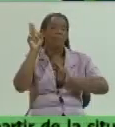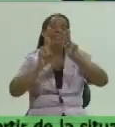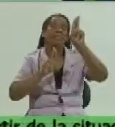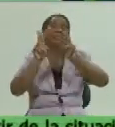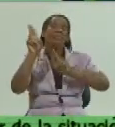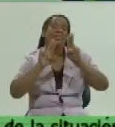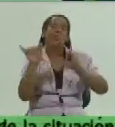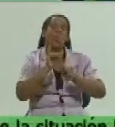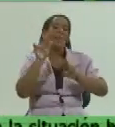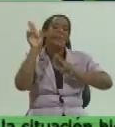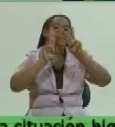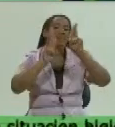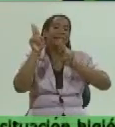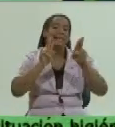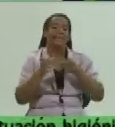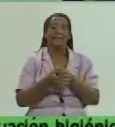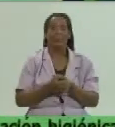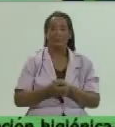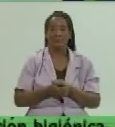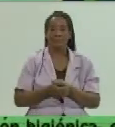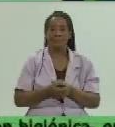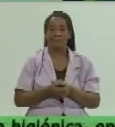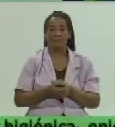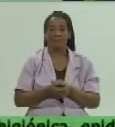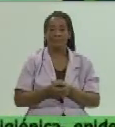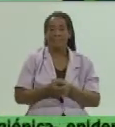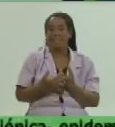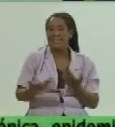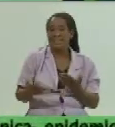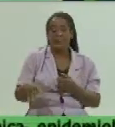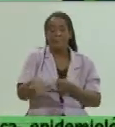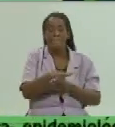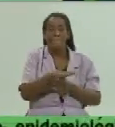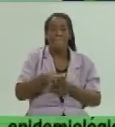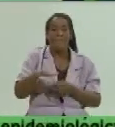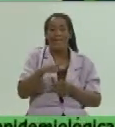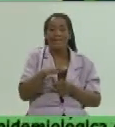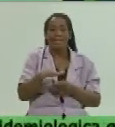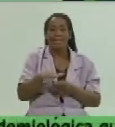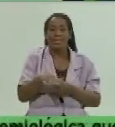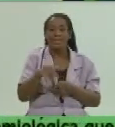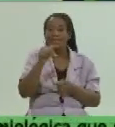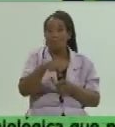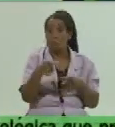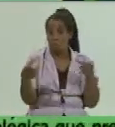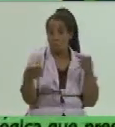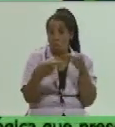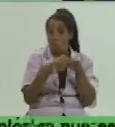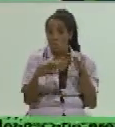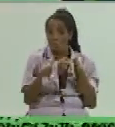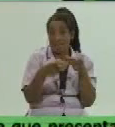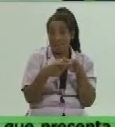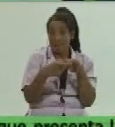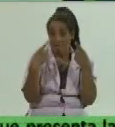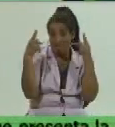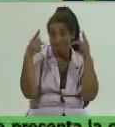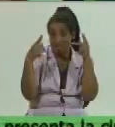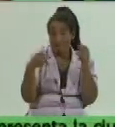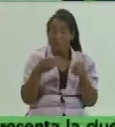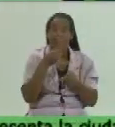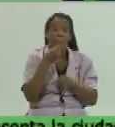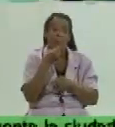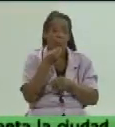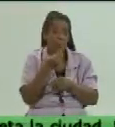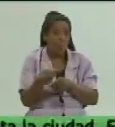de concertación está sobre la base también de que estos comités tienen la posibilidad de que en su